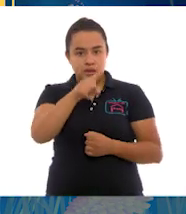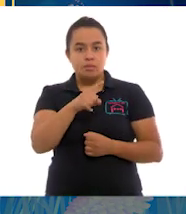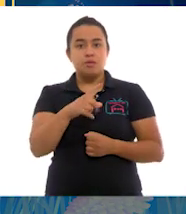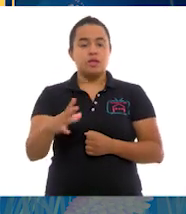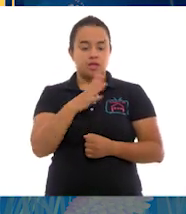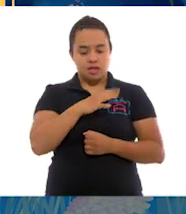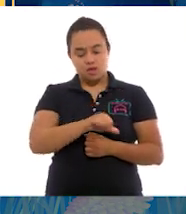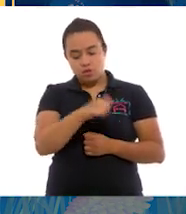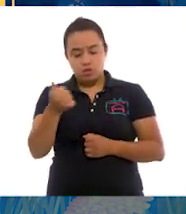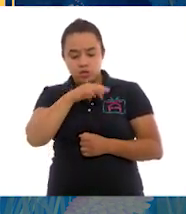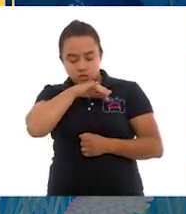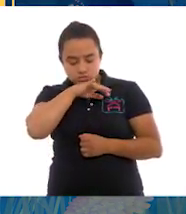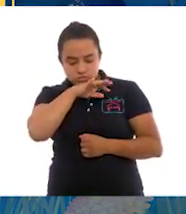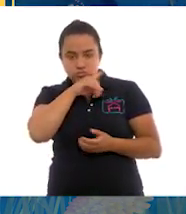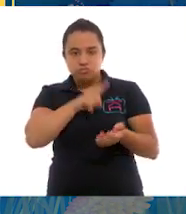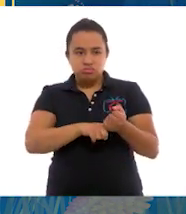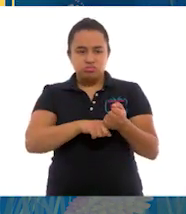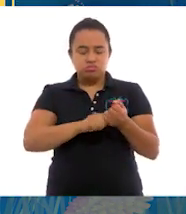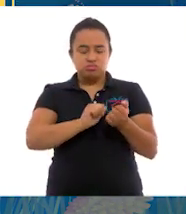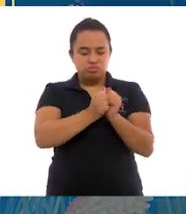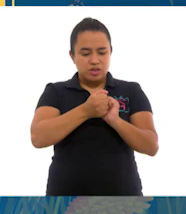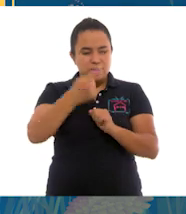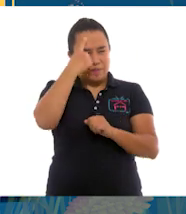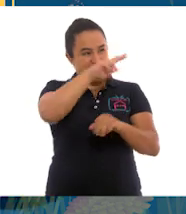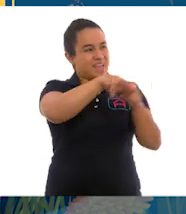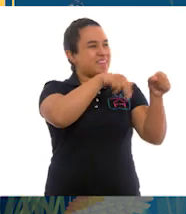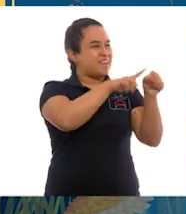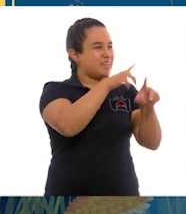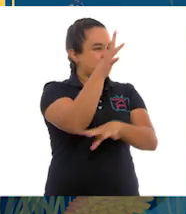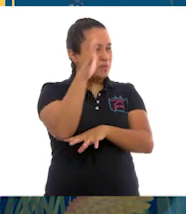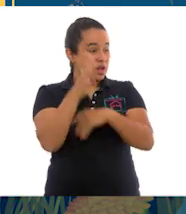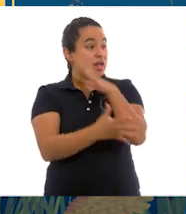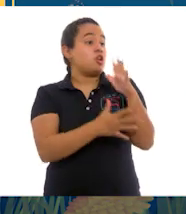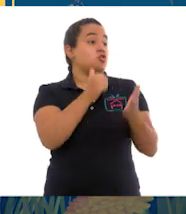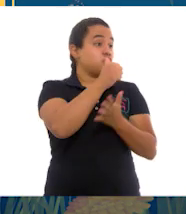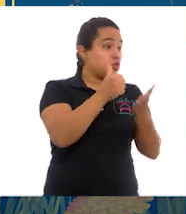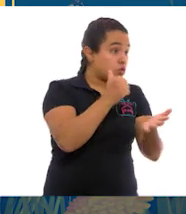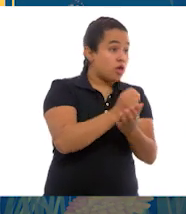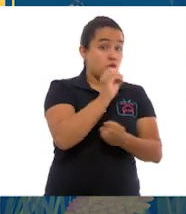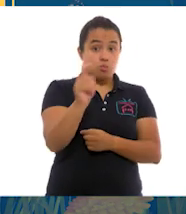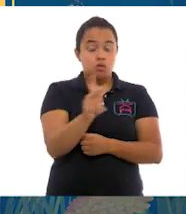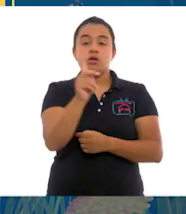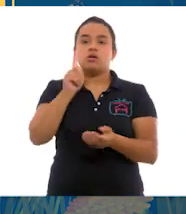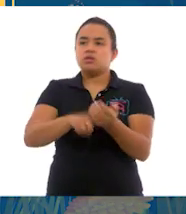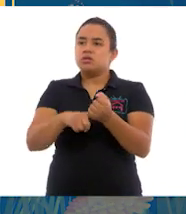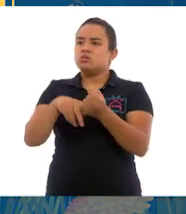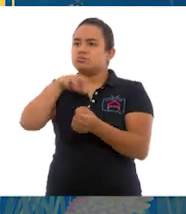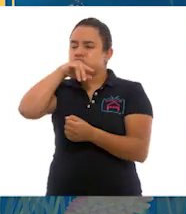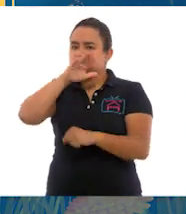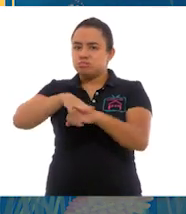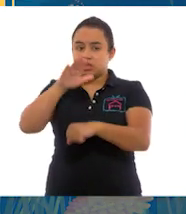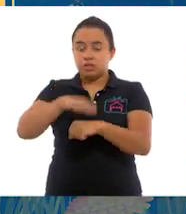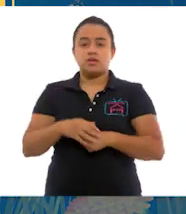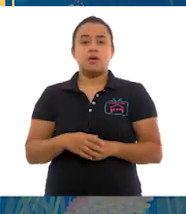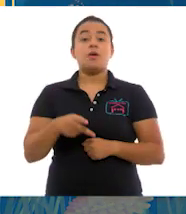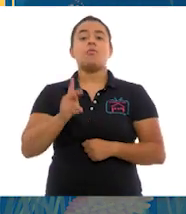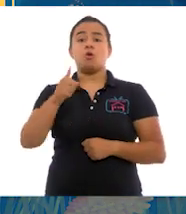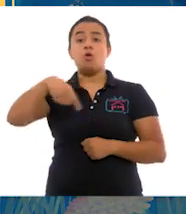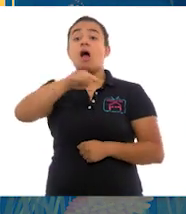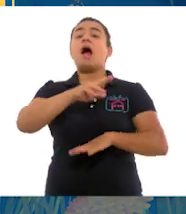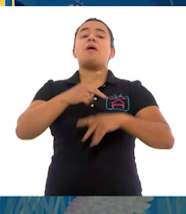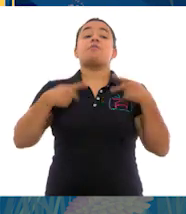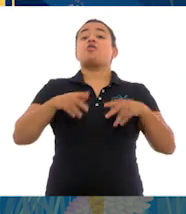desechos que provocan contaminación en zonas naturales, rurales y urbanas. Esto no quiere decir dejar de consumir,